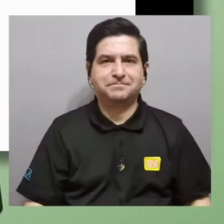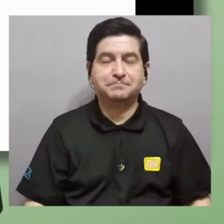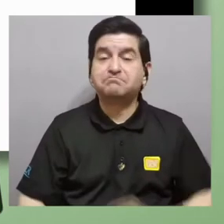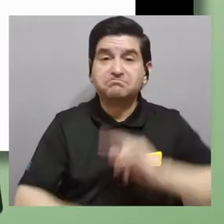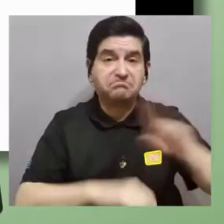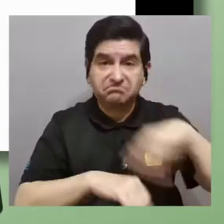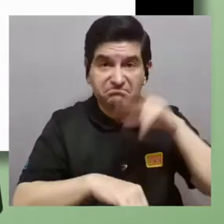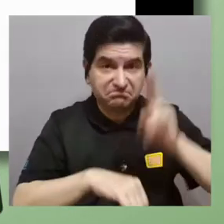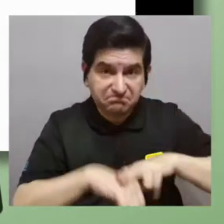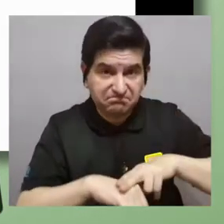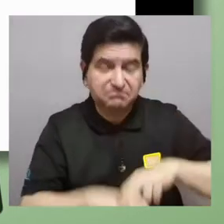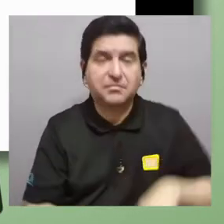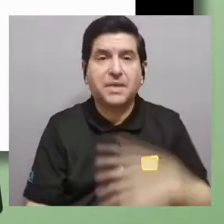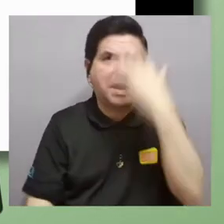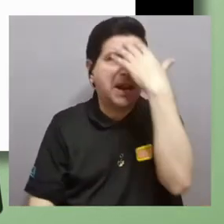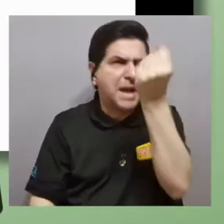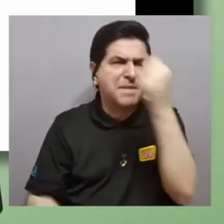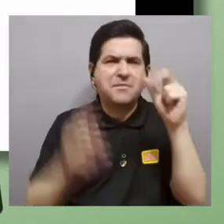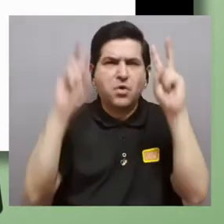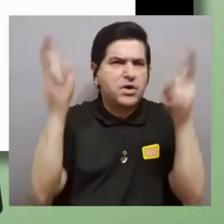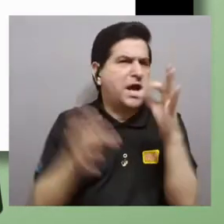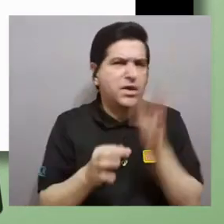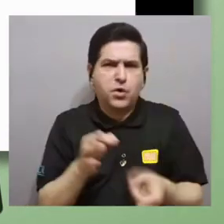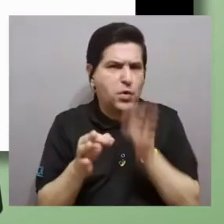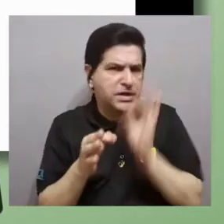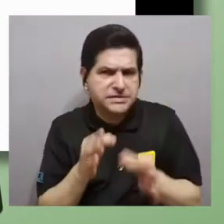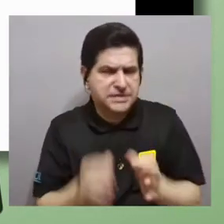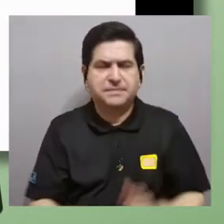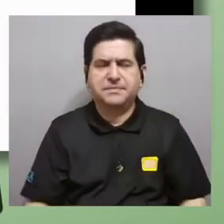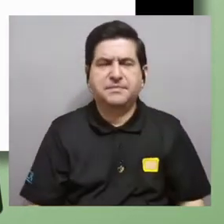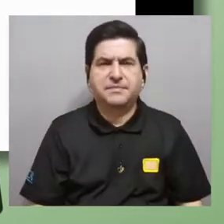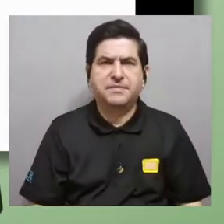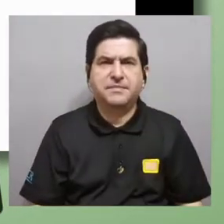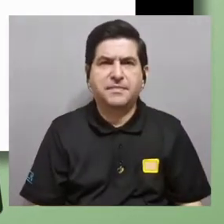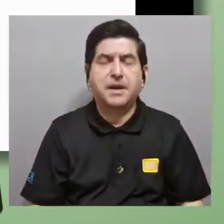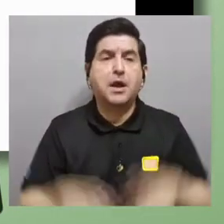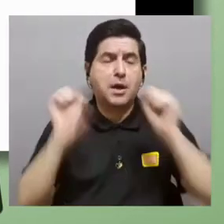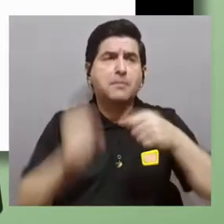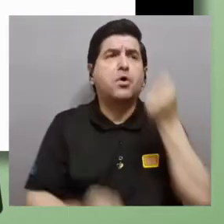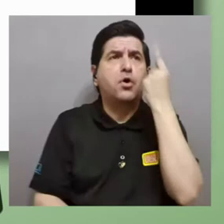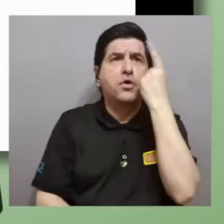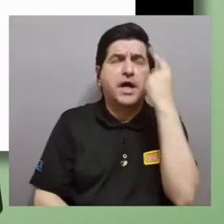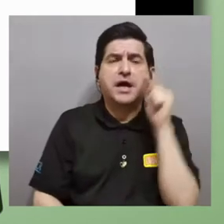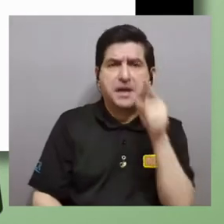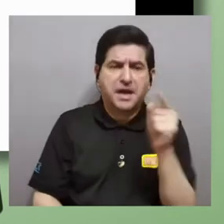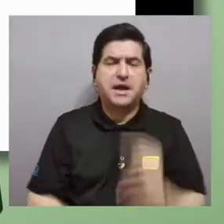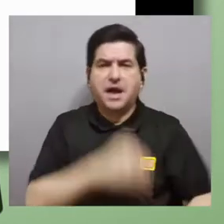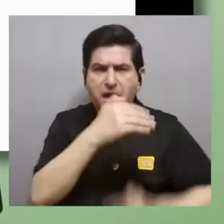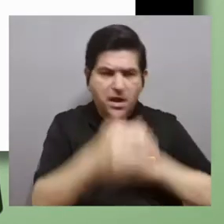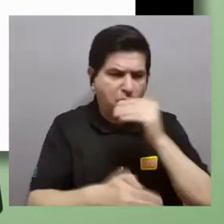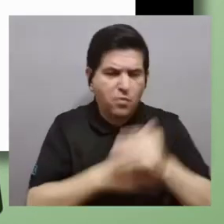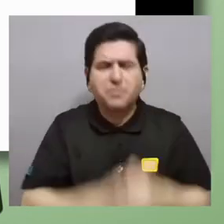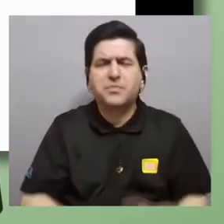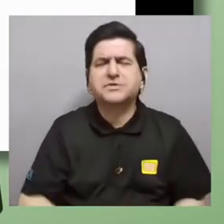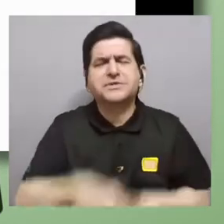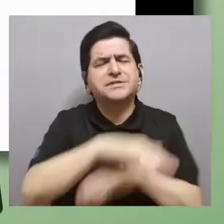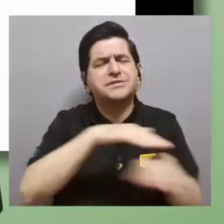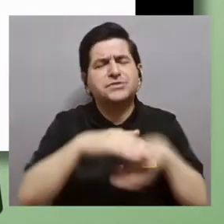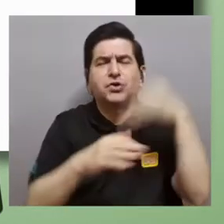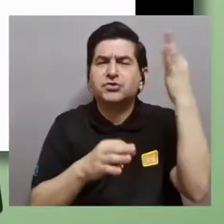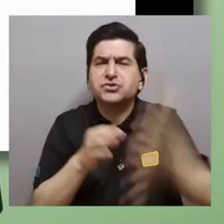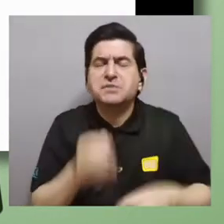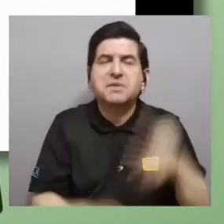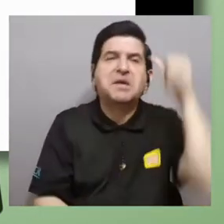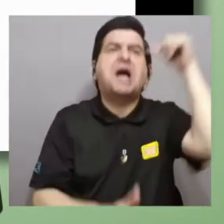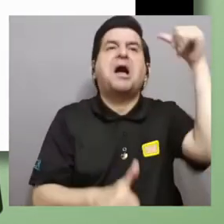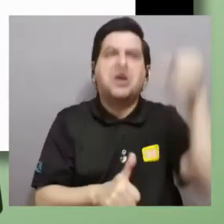y generalmente la memoria no es un tema simple pero generalmente la podemos entender acá como un procesamiento rudimentario